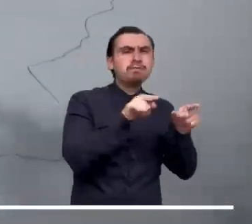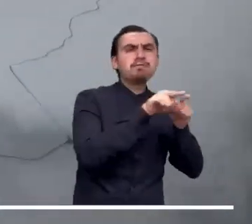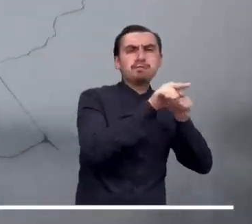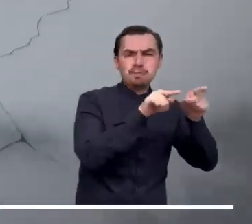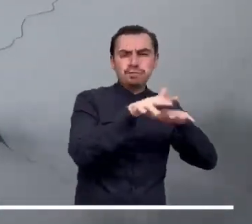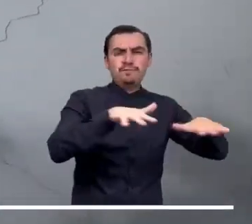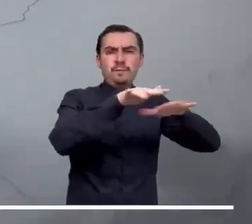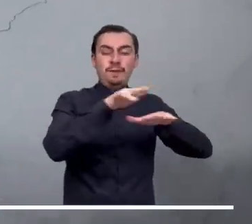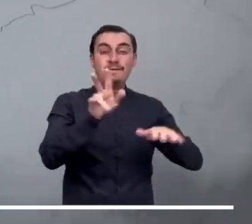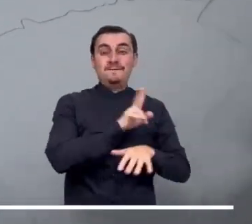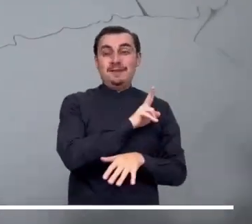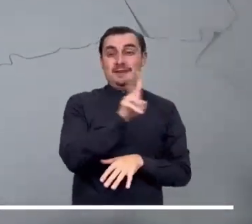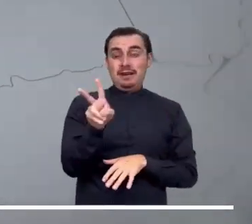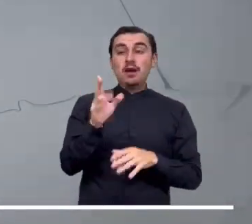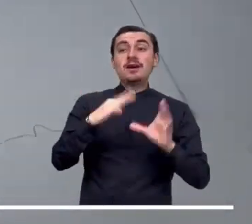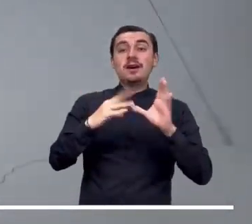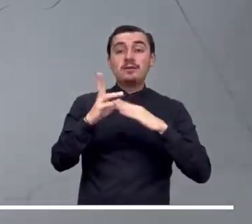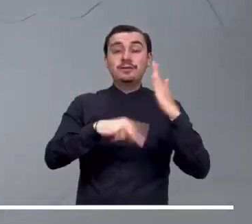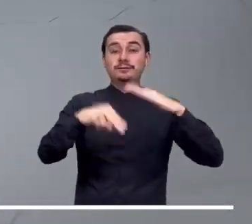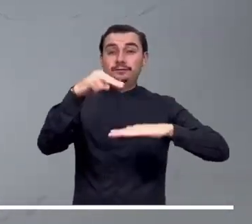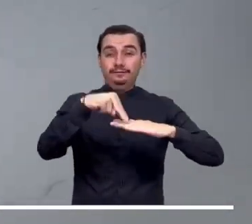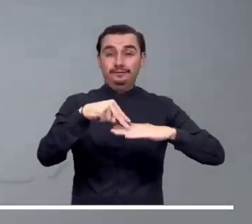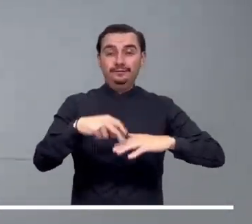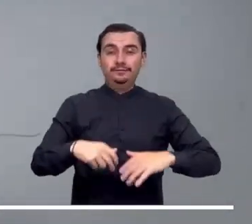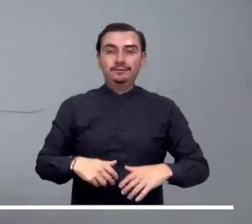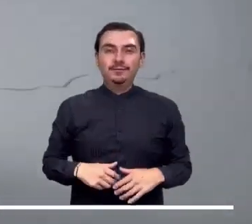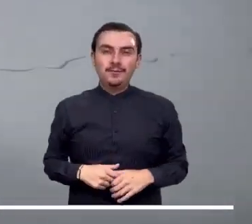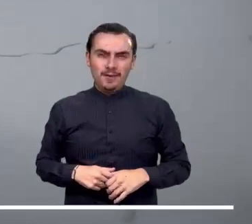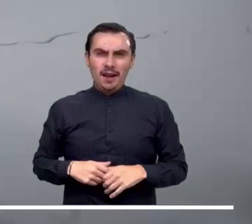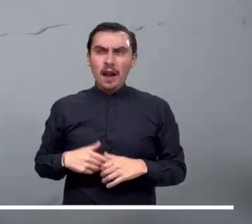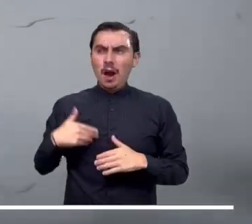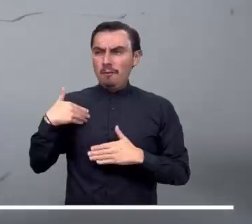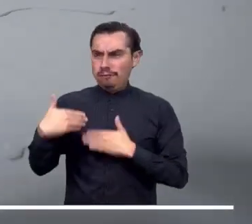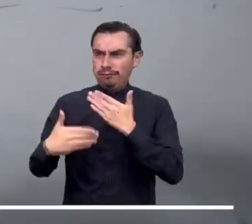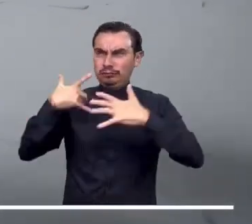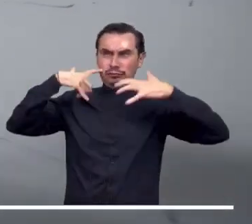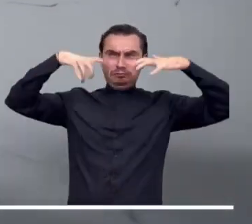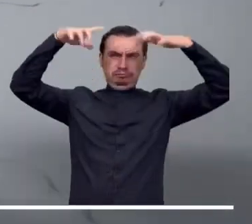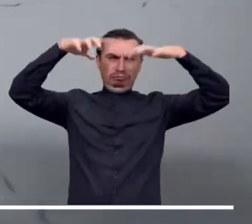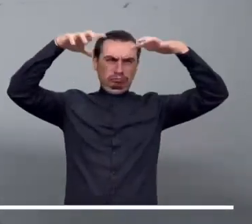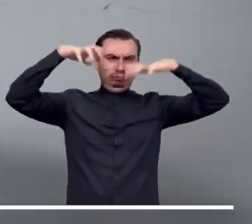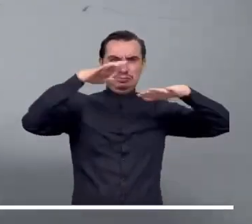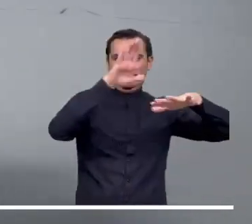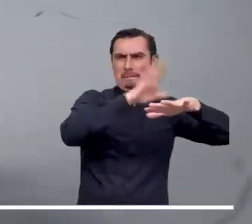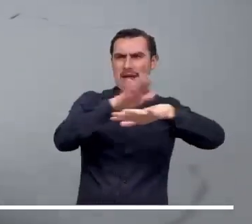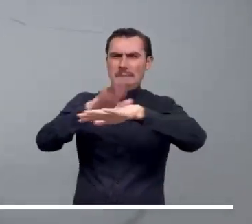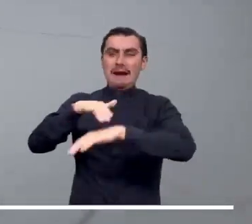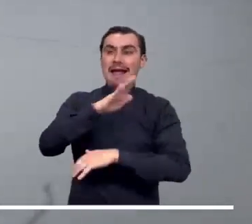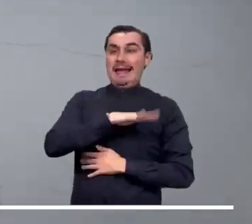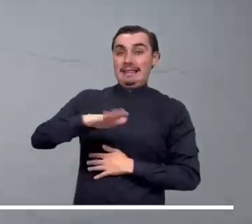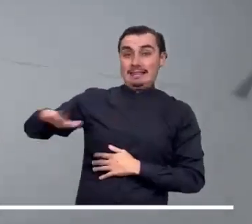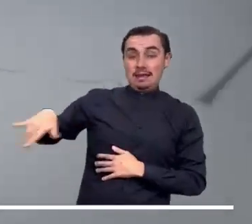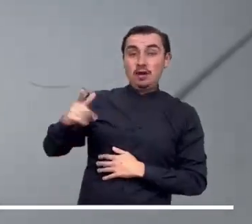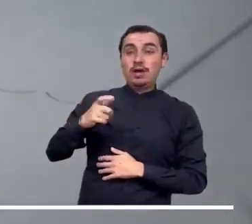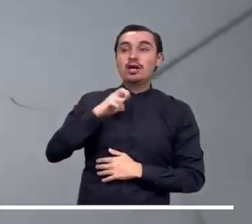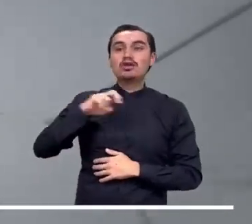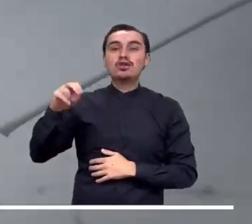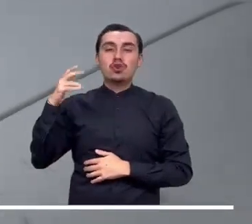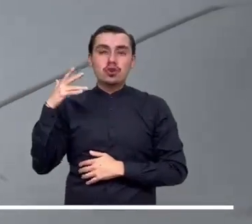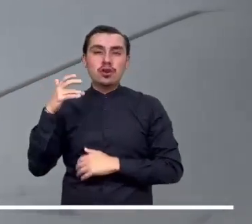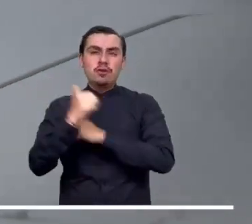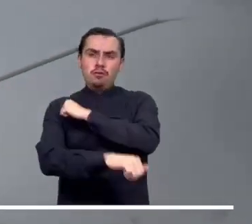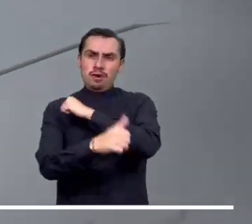Valle del Cauca, Cauca y Nariño. Volúmenes de agua importantes se anuncian en Antioquia, norte y oriente de Boyacá,